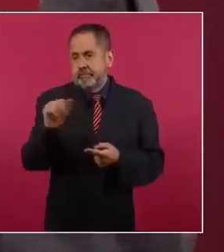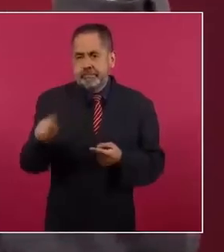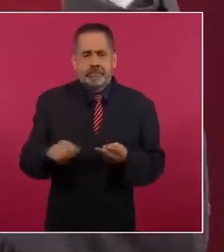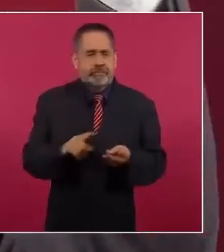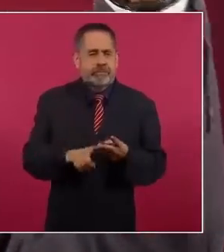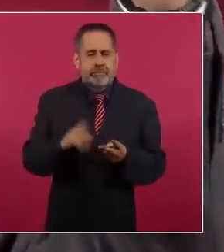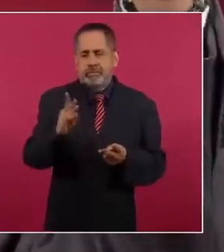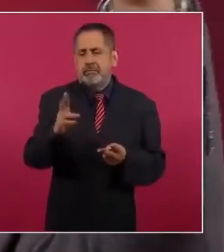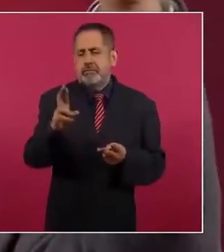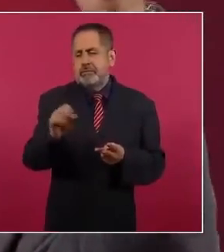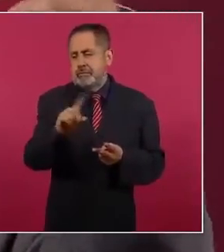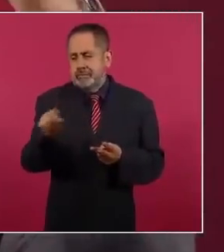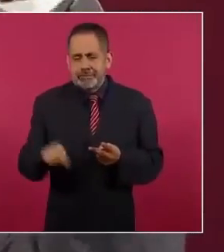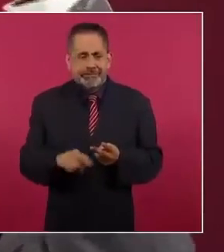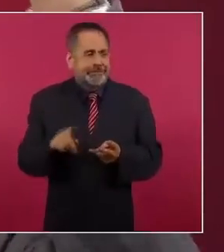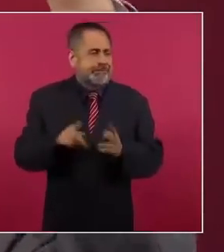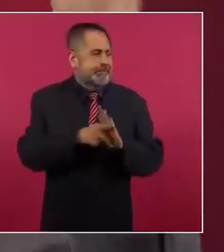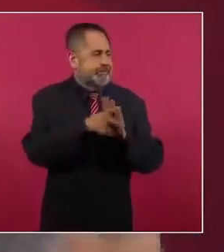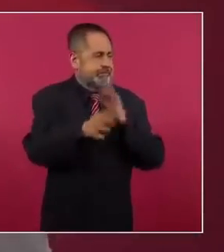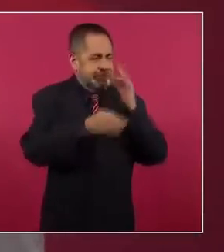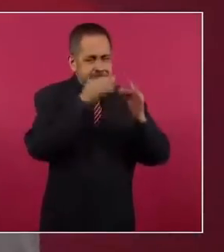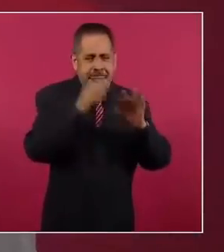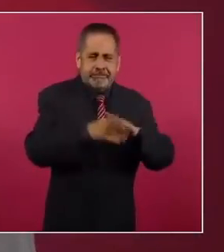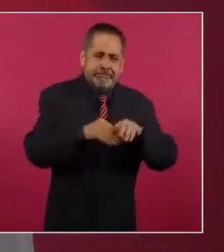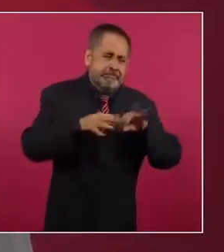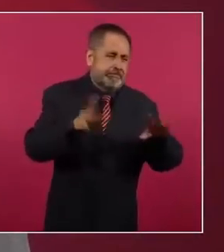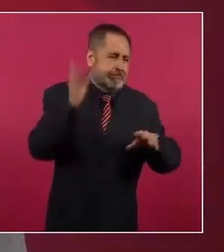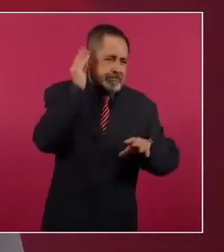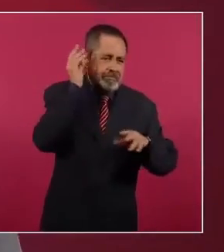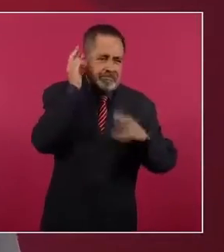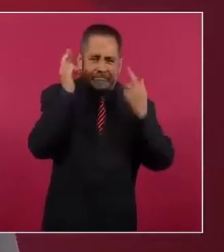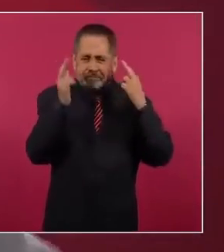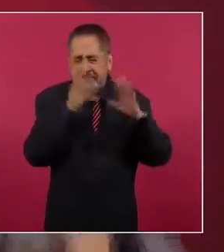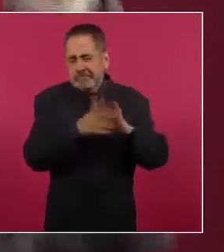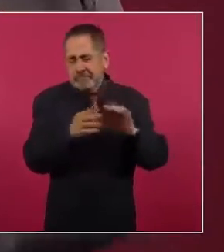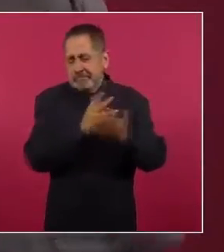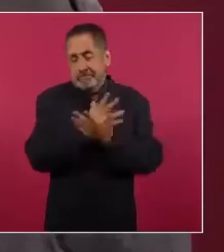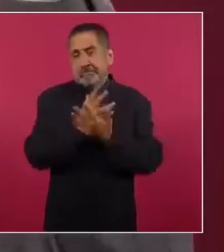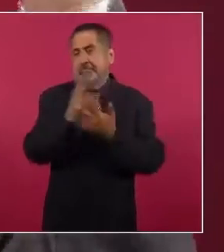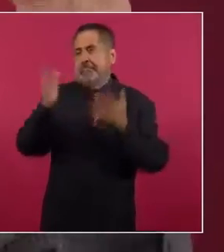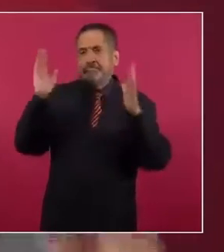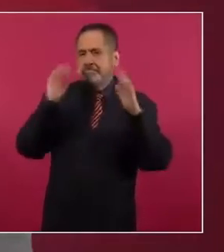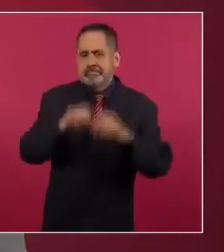las televisoras, los programas de radio, todo.